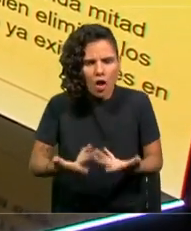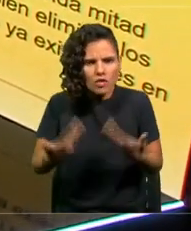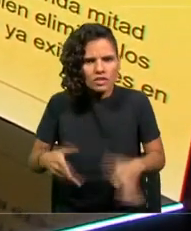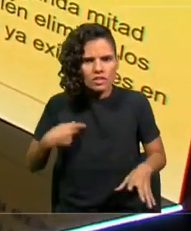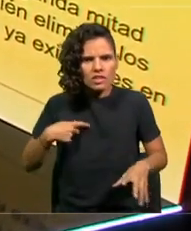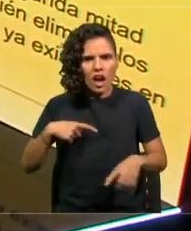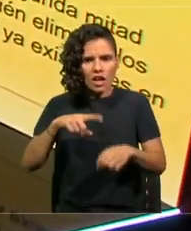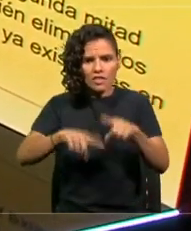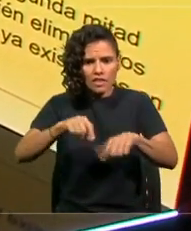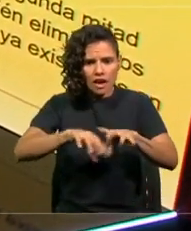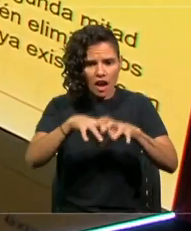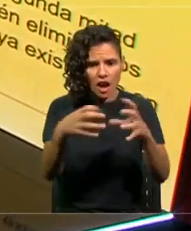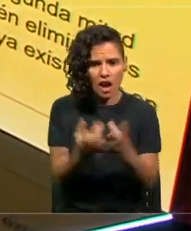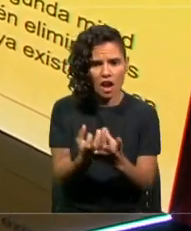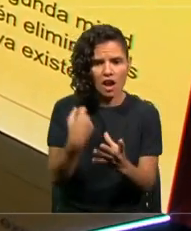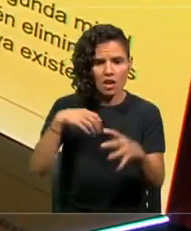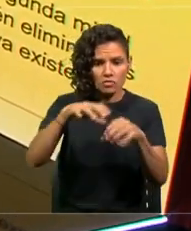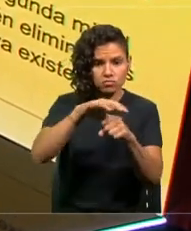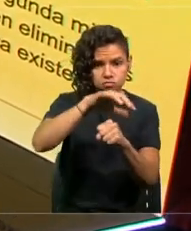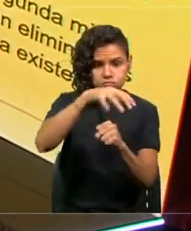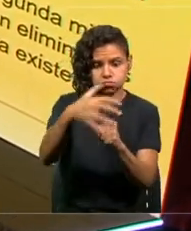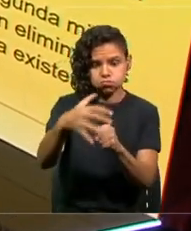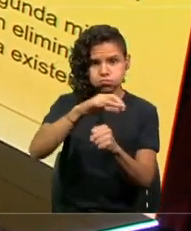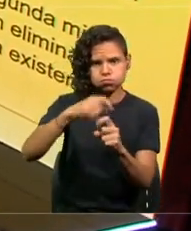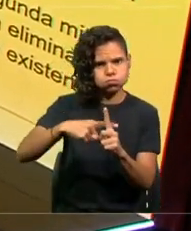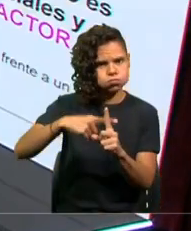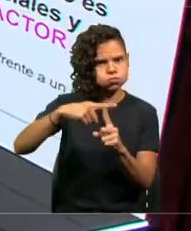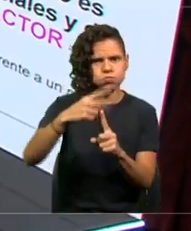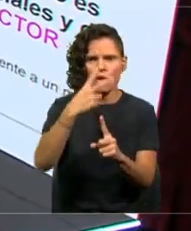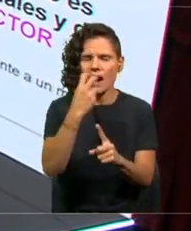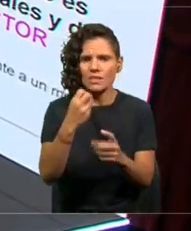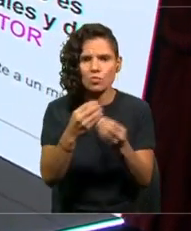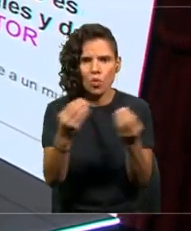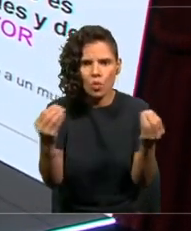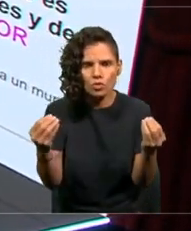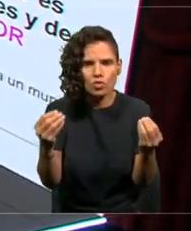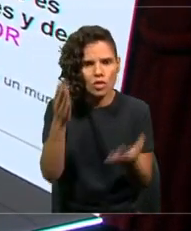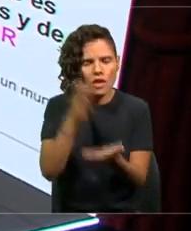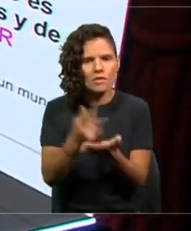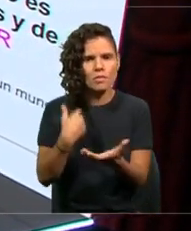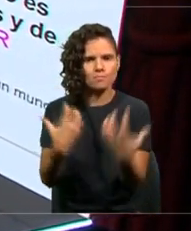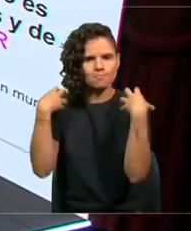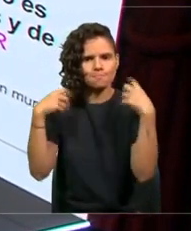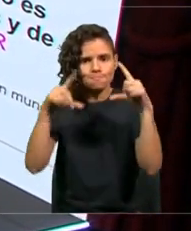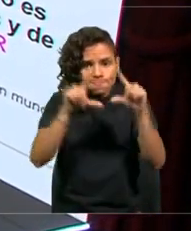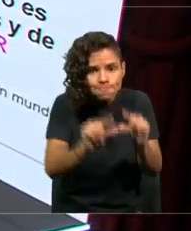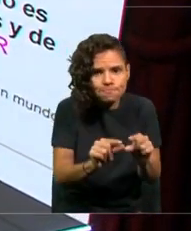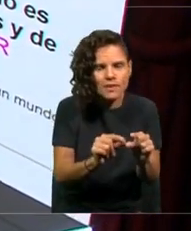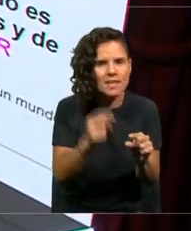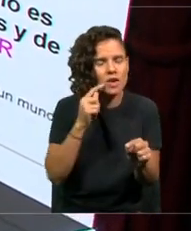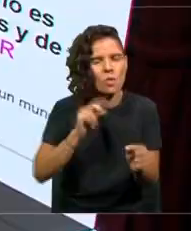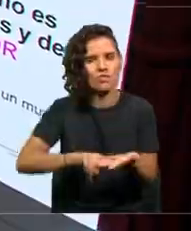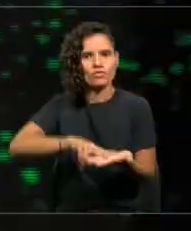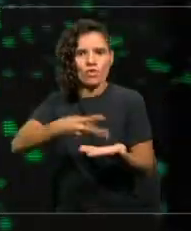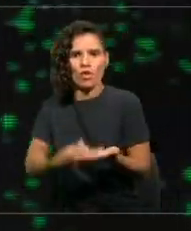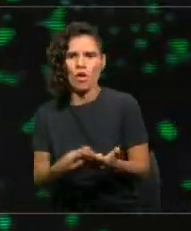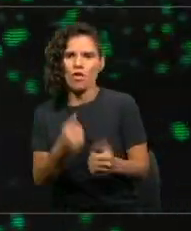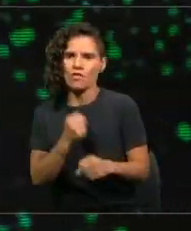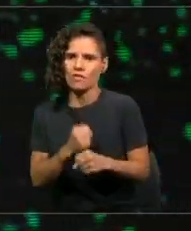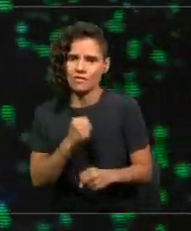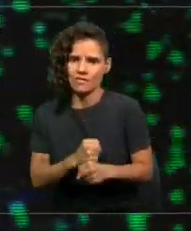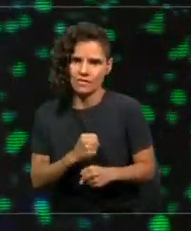tratar de que ellas vayan disminuyendo, o sea, la tarea parece ser doble. El gran problema desde el punto de vista